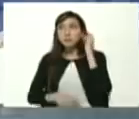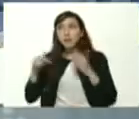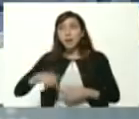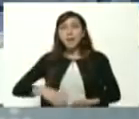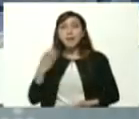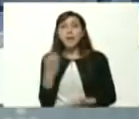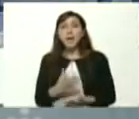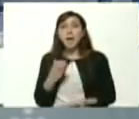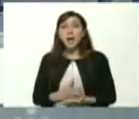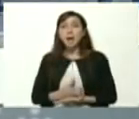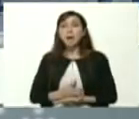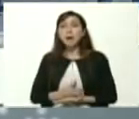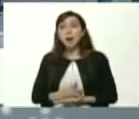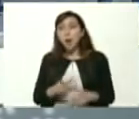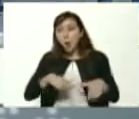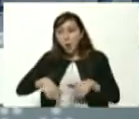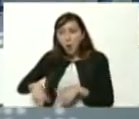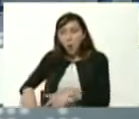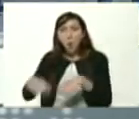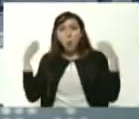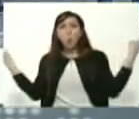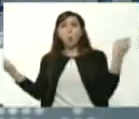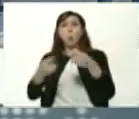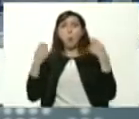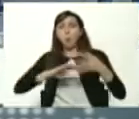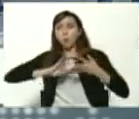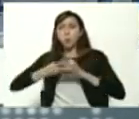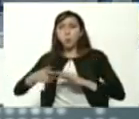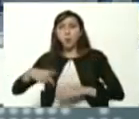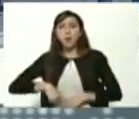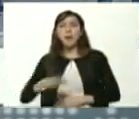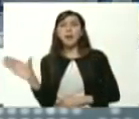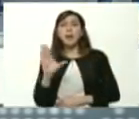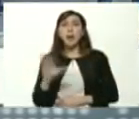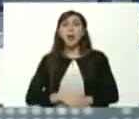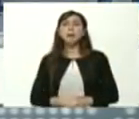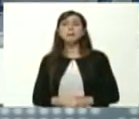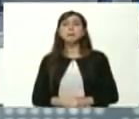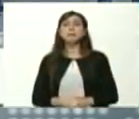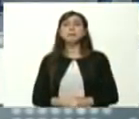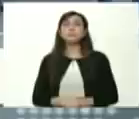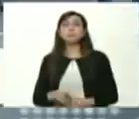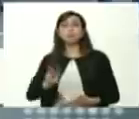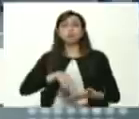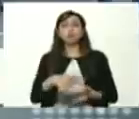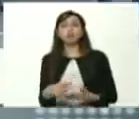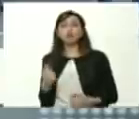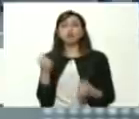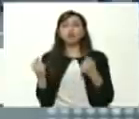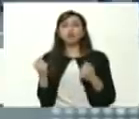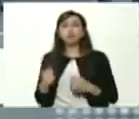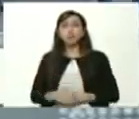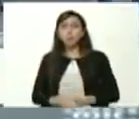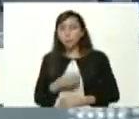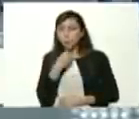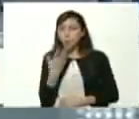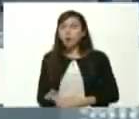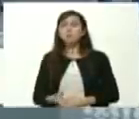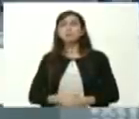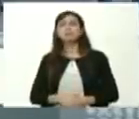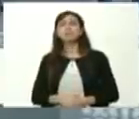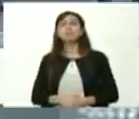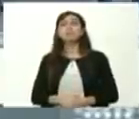una de las zonas más populosas de los barrios de Caracas donde se baila buena salsa o en merengue